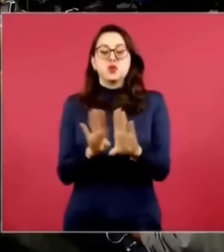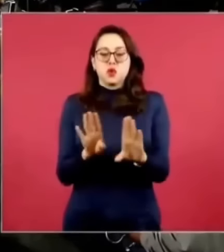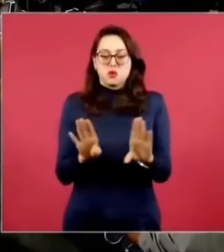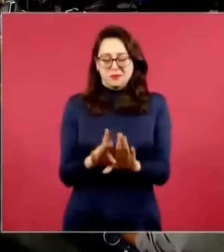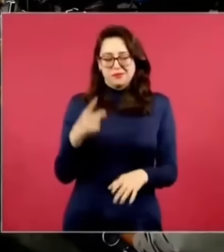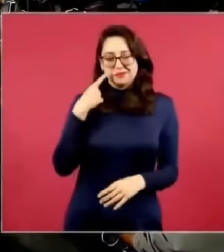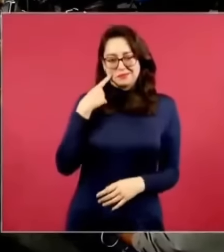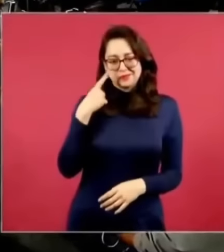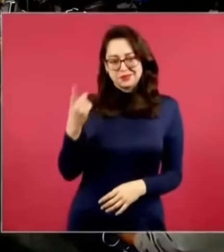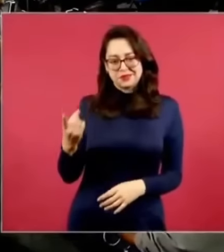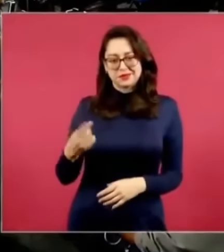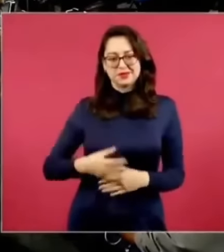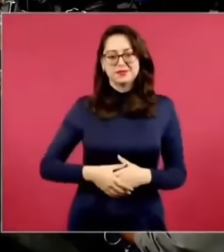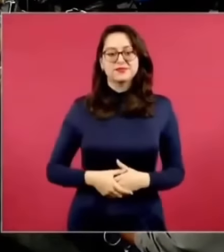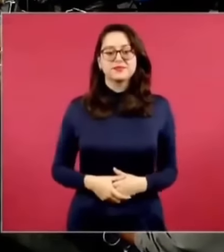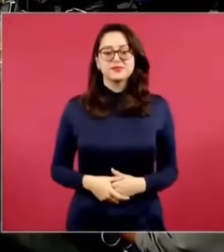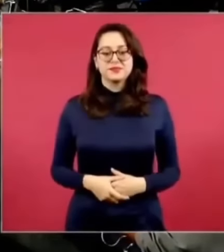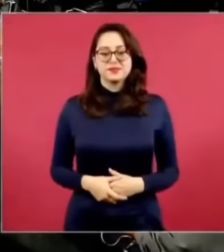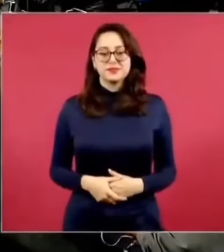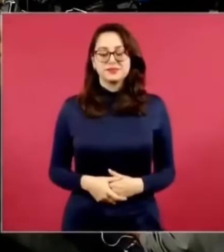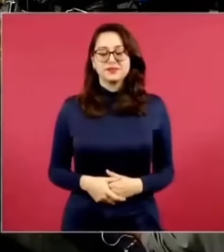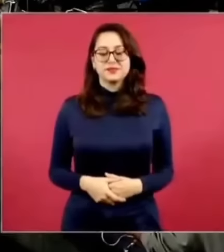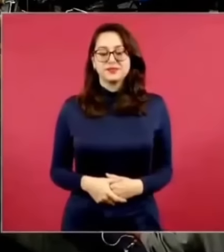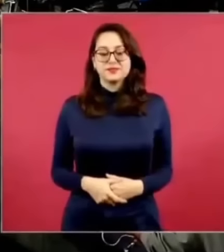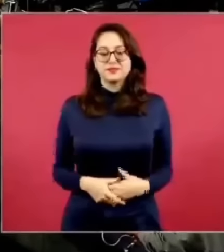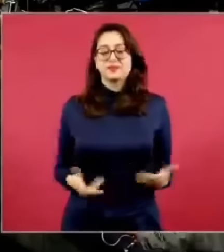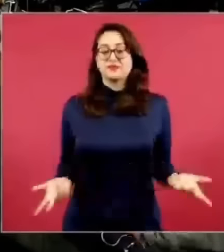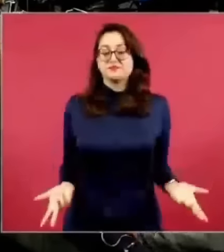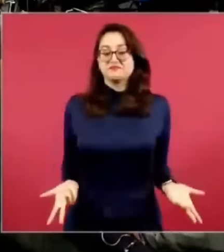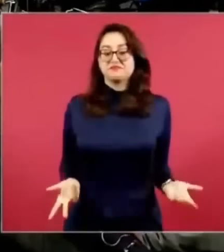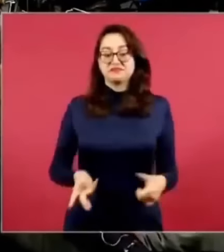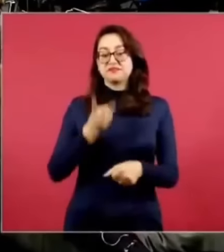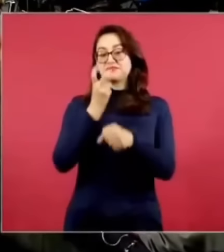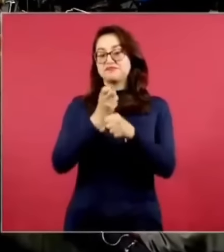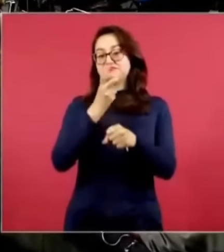Miren, seguimos segundo lugar